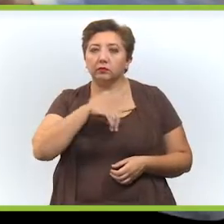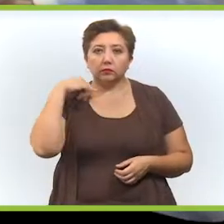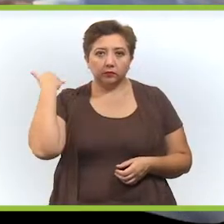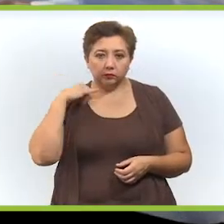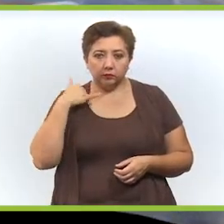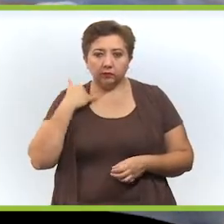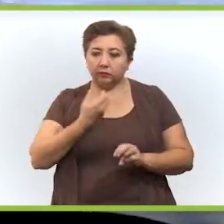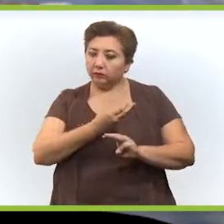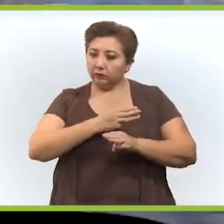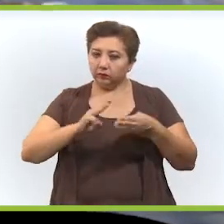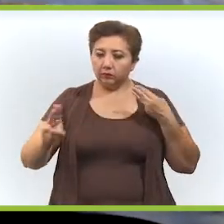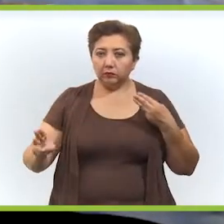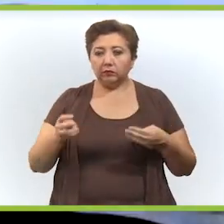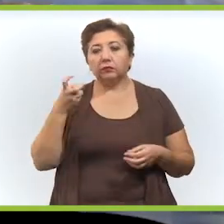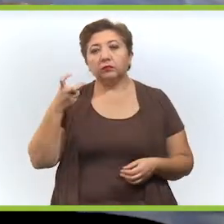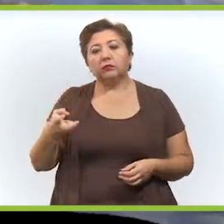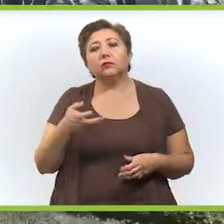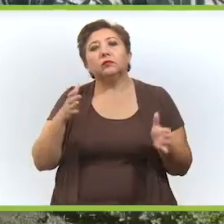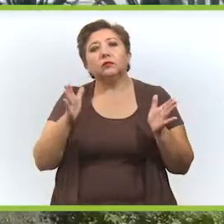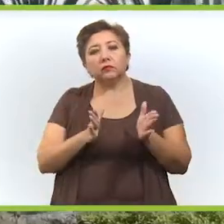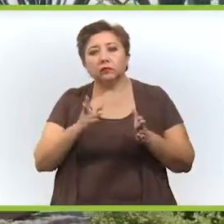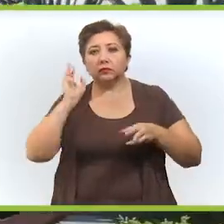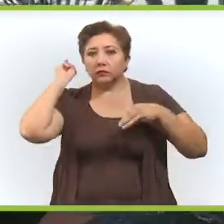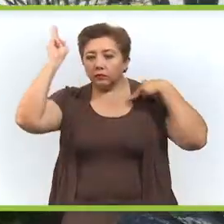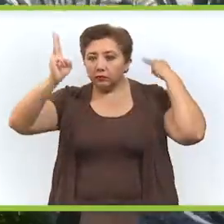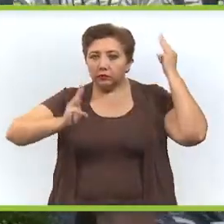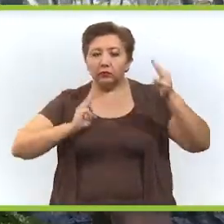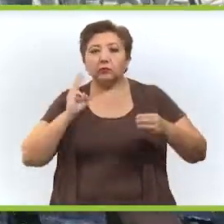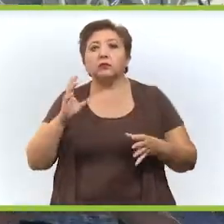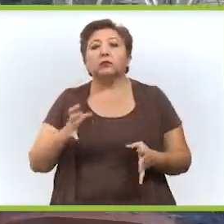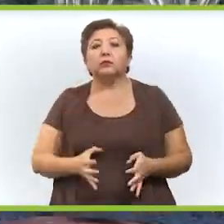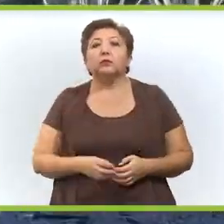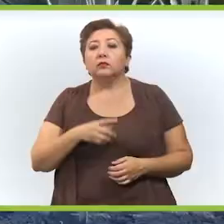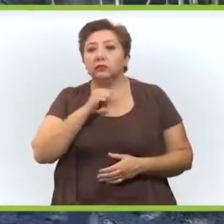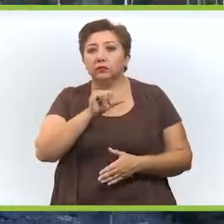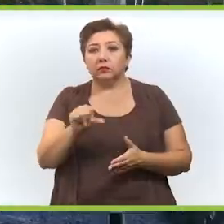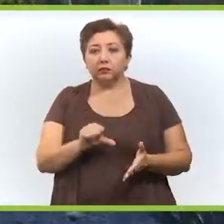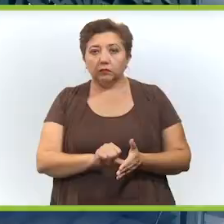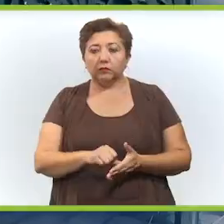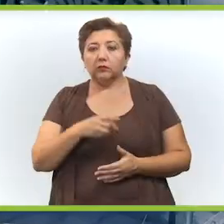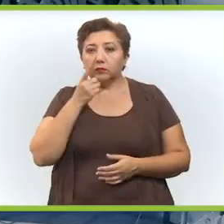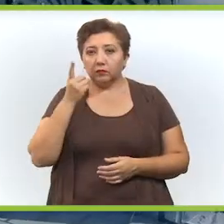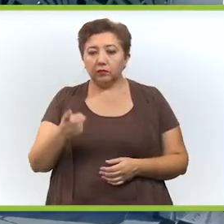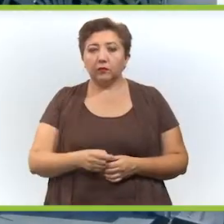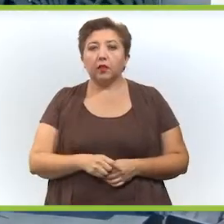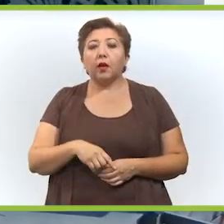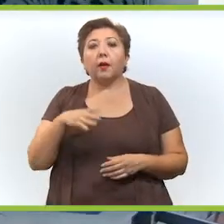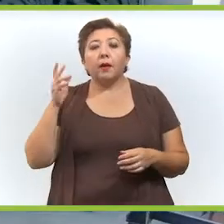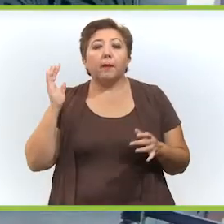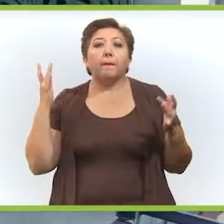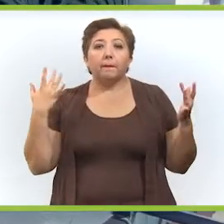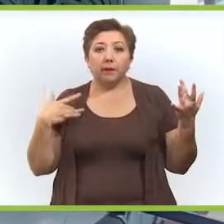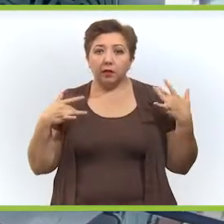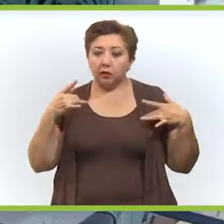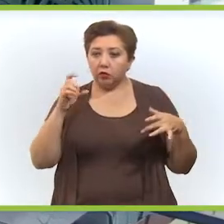mundo. Y bueno, es un pequeño museo que está ubicado en el Centro Comercial Paseo 60, que hicimos junto con la iniciativa privada,